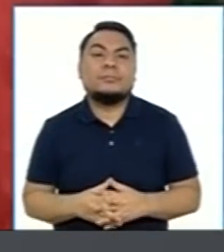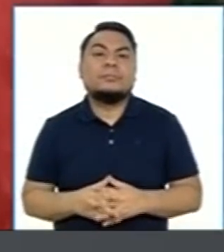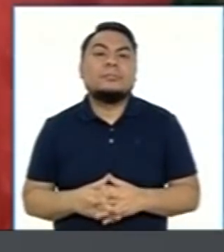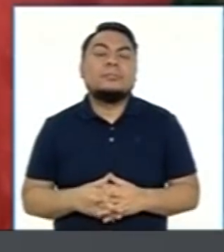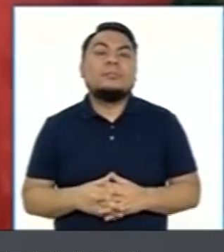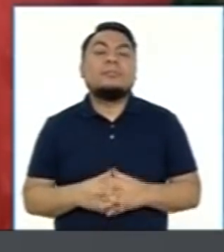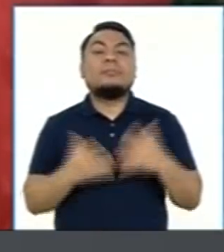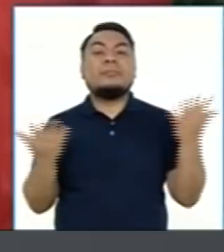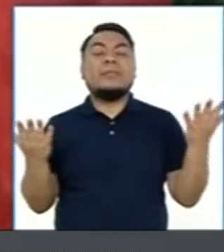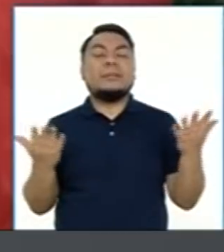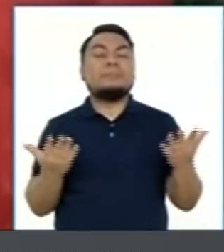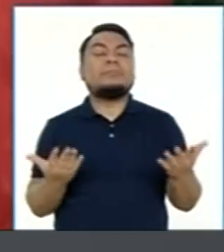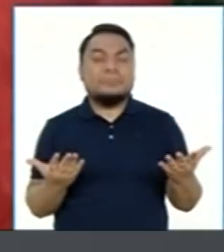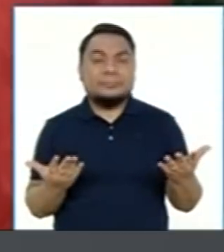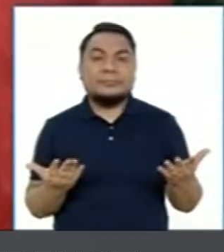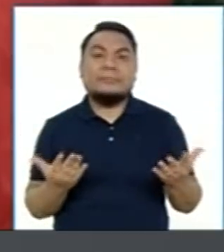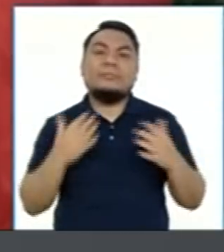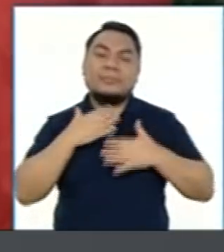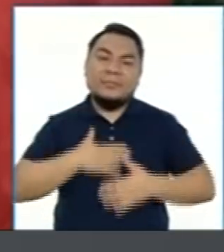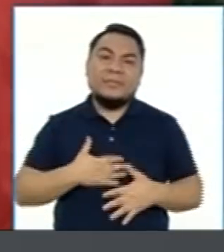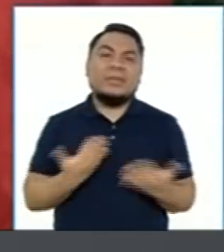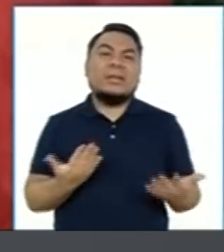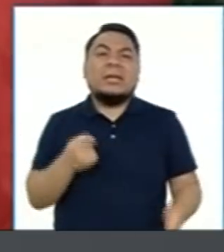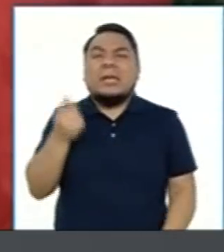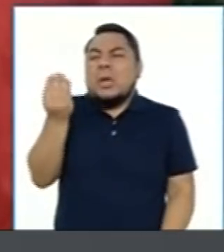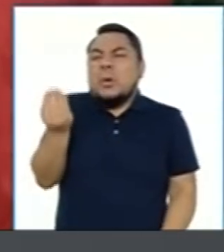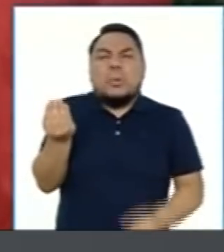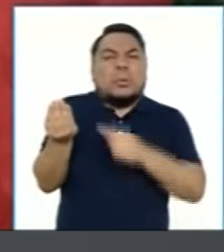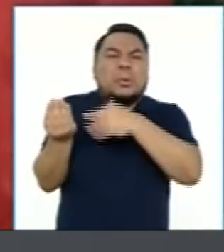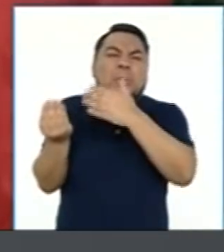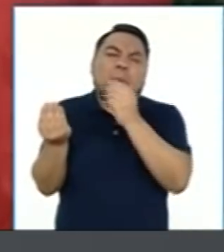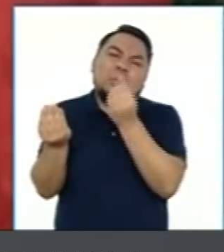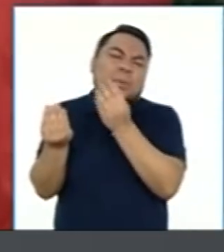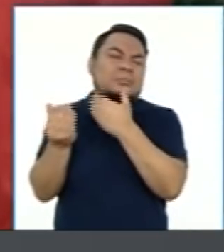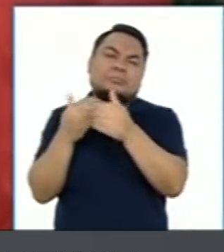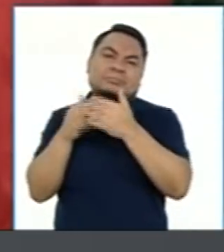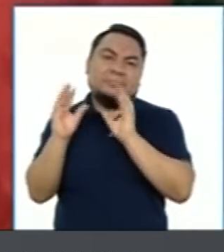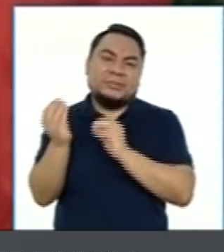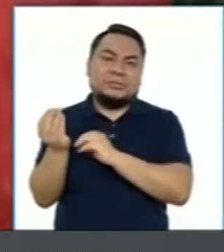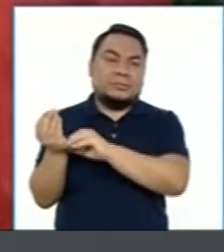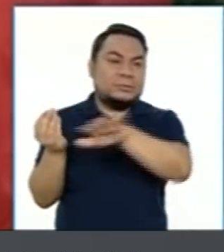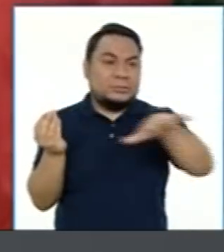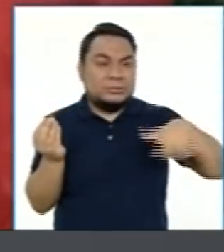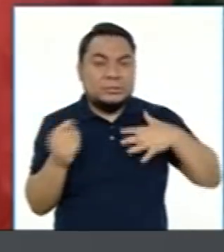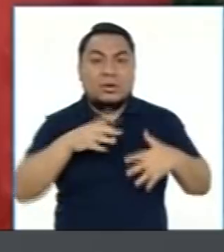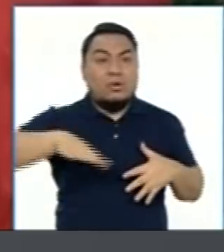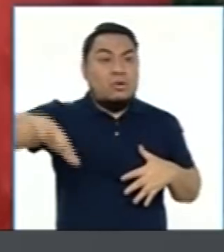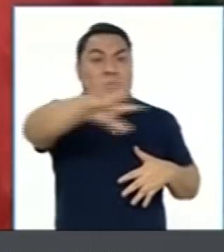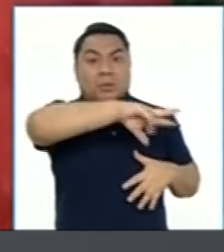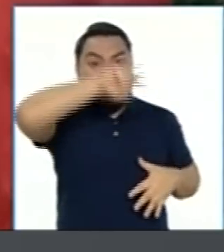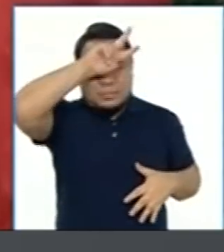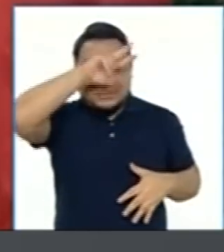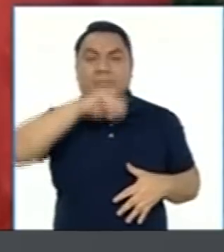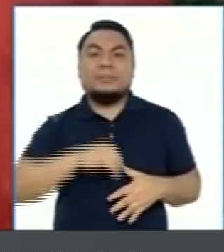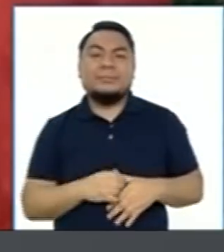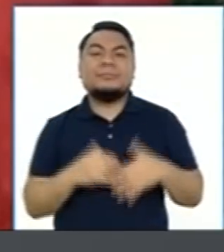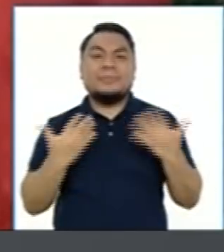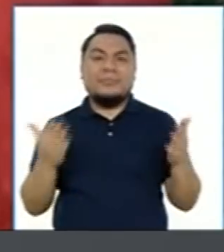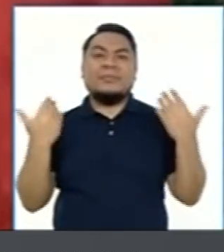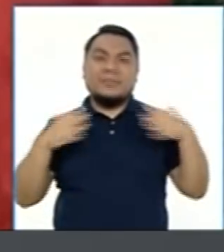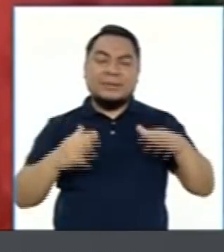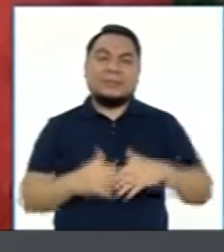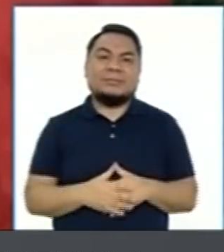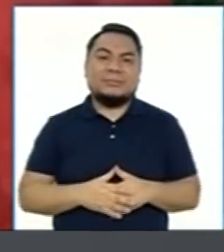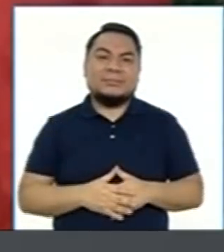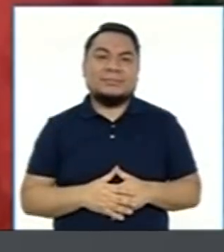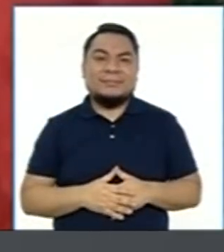Pero felizmente esos son los menos. Creo que el Perú cada vez más se